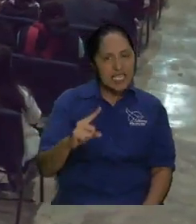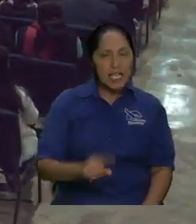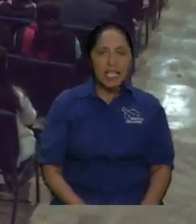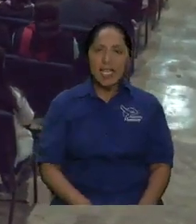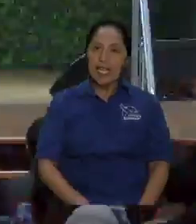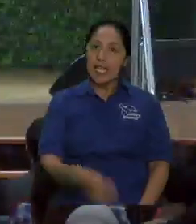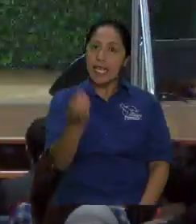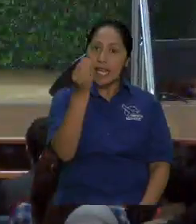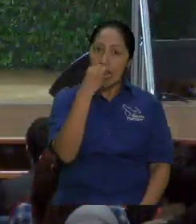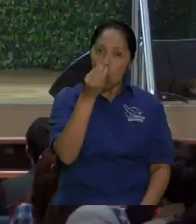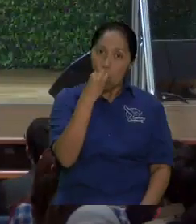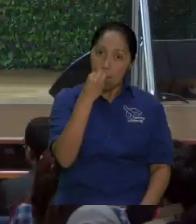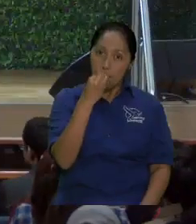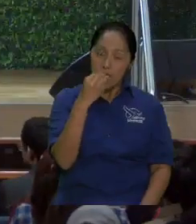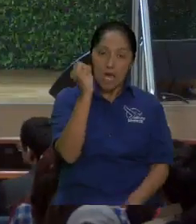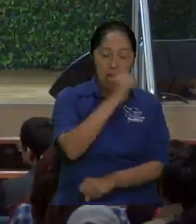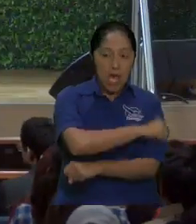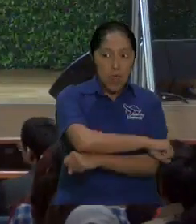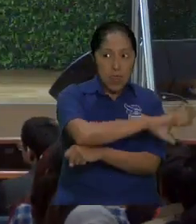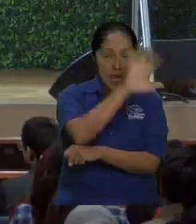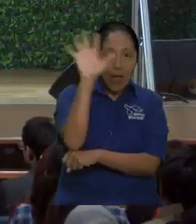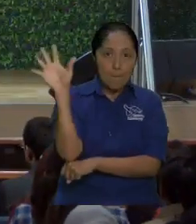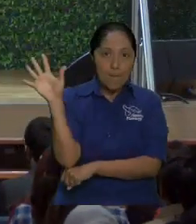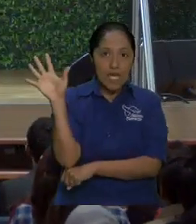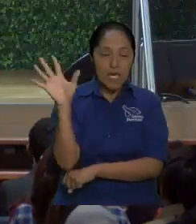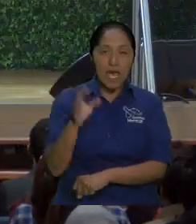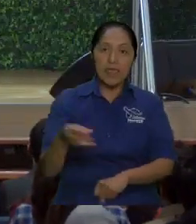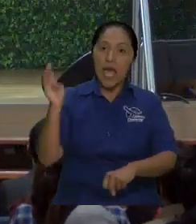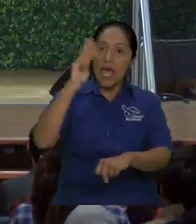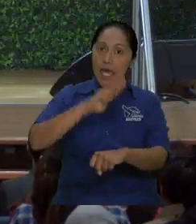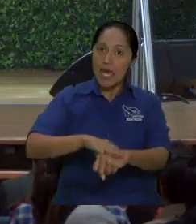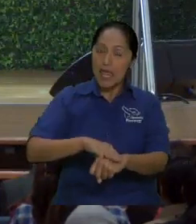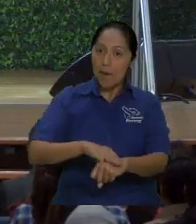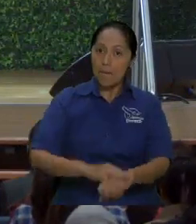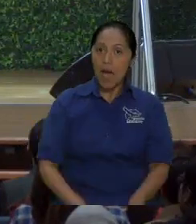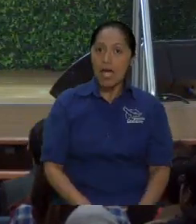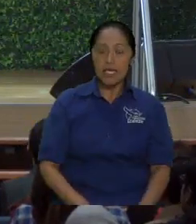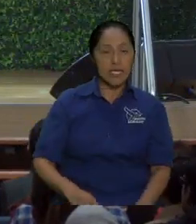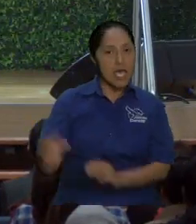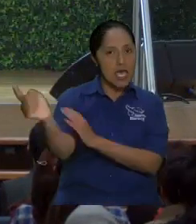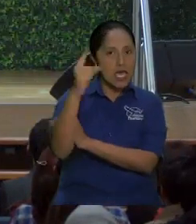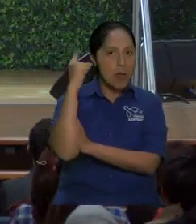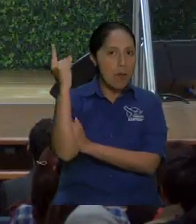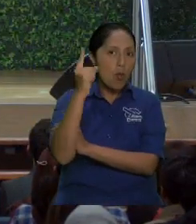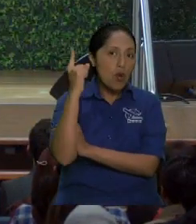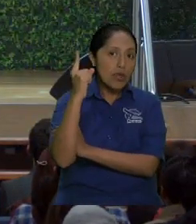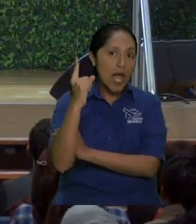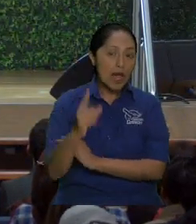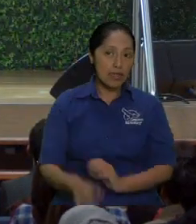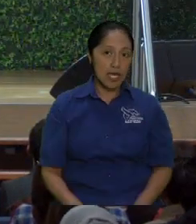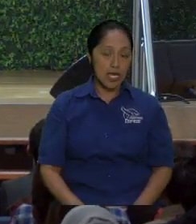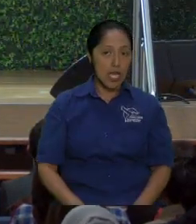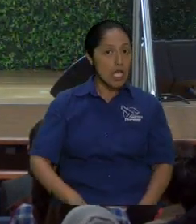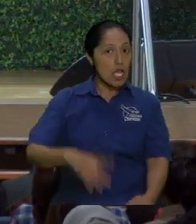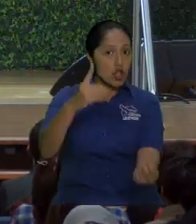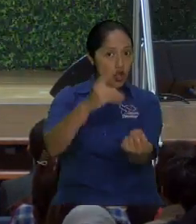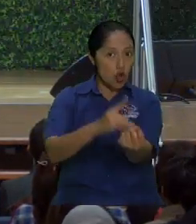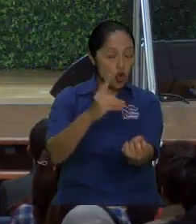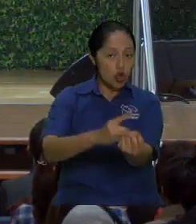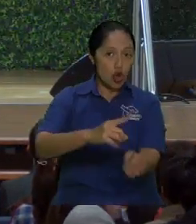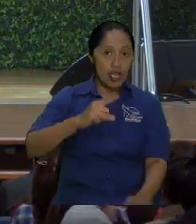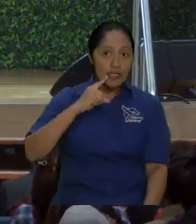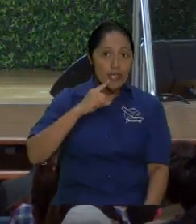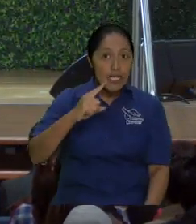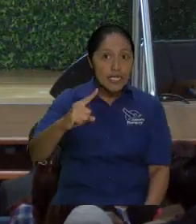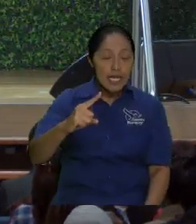presentan argumentos físicos y médicos. Incluso se dice que por eso se le da una galleta escolar a los niños, porque el